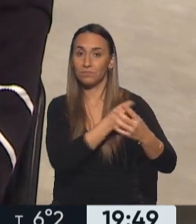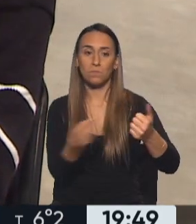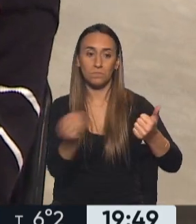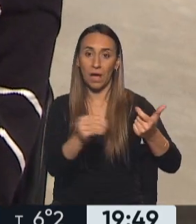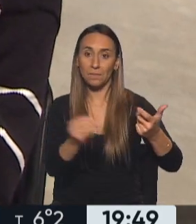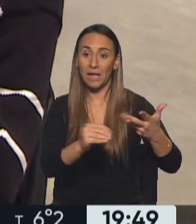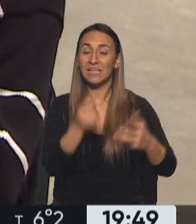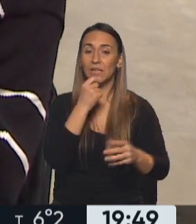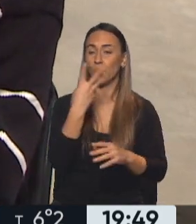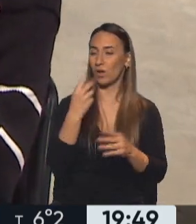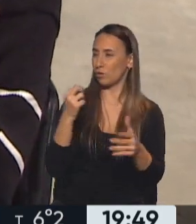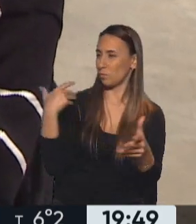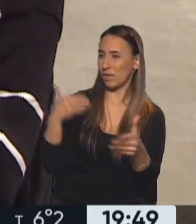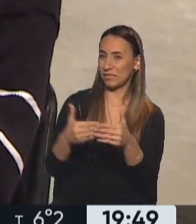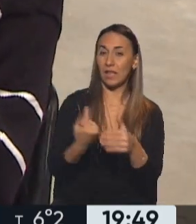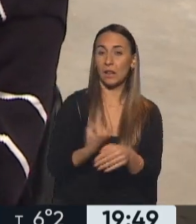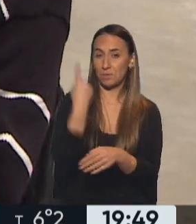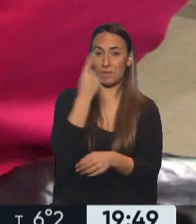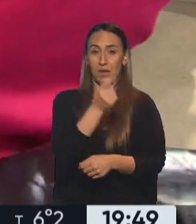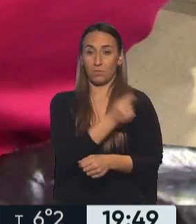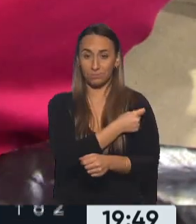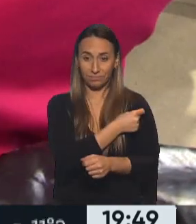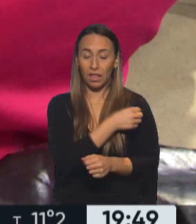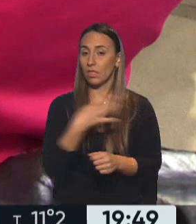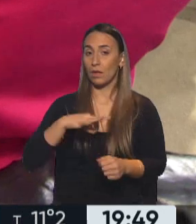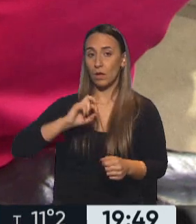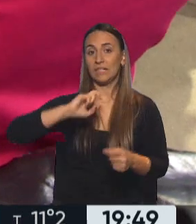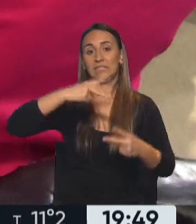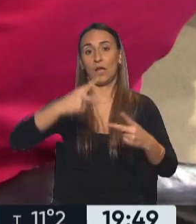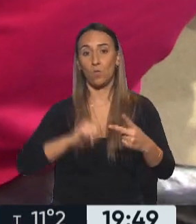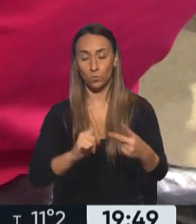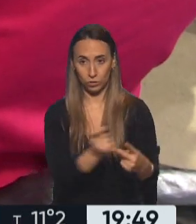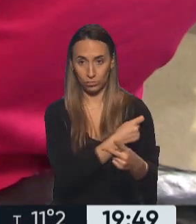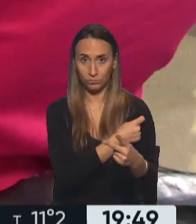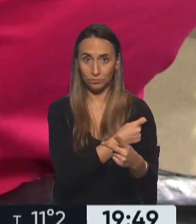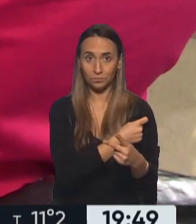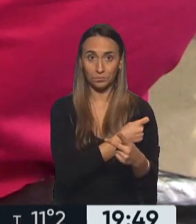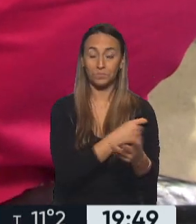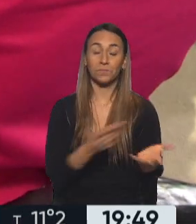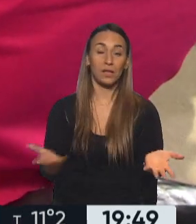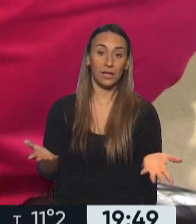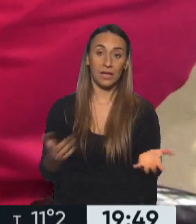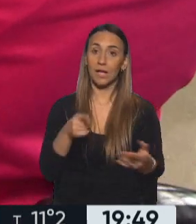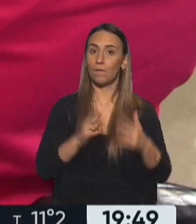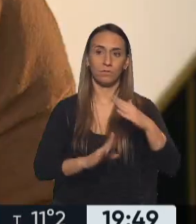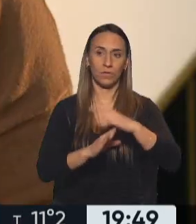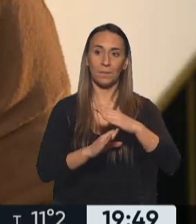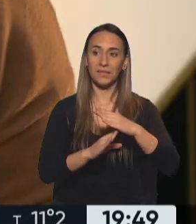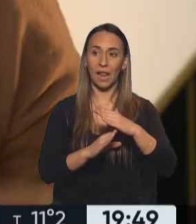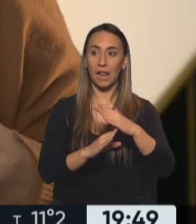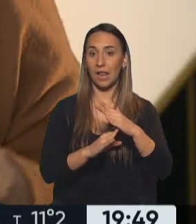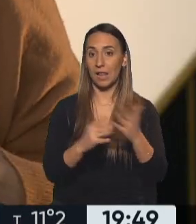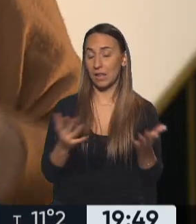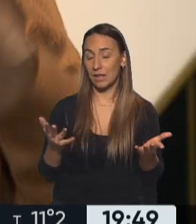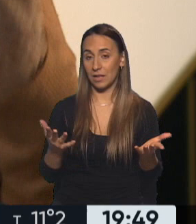y si pasaron más de cuatro meses de mi primer refuerzo, ya tengo que ponerme el segundo refuerzo. Así que eso es fundamental para